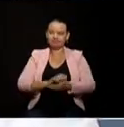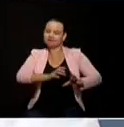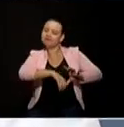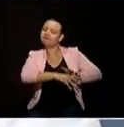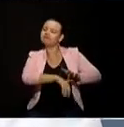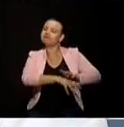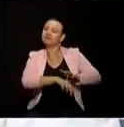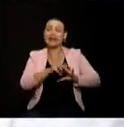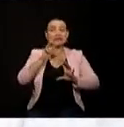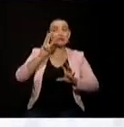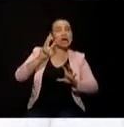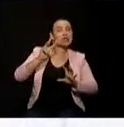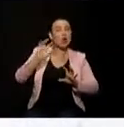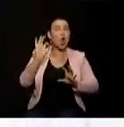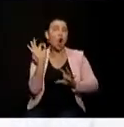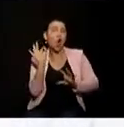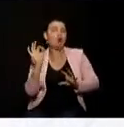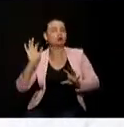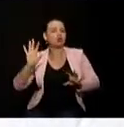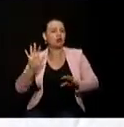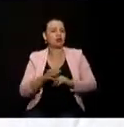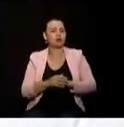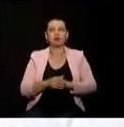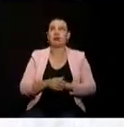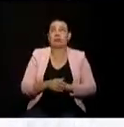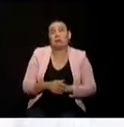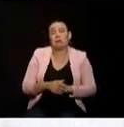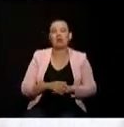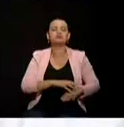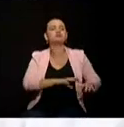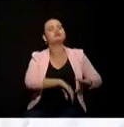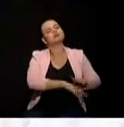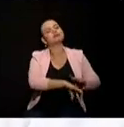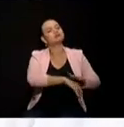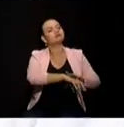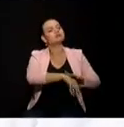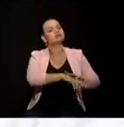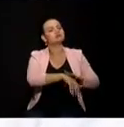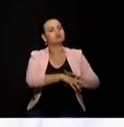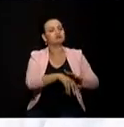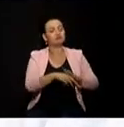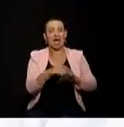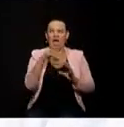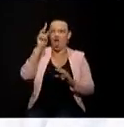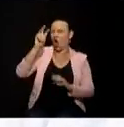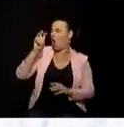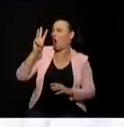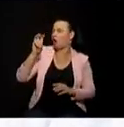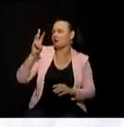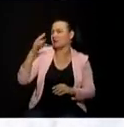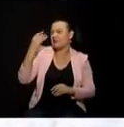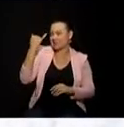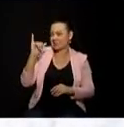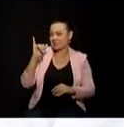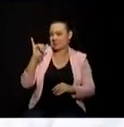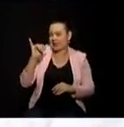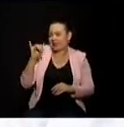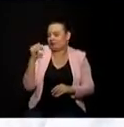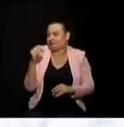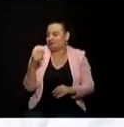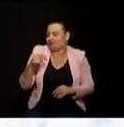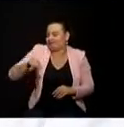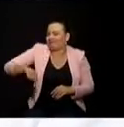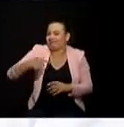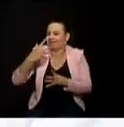saquemos la de todas maneras para la 8 la sacamos para para esta ronda porque el candidato no está